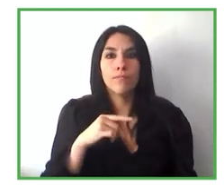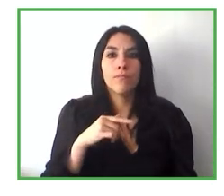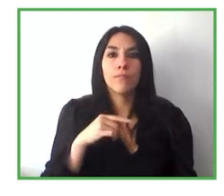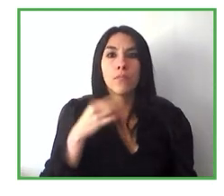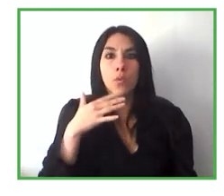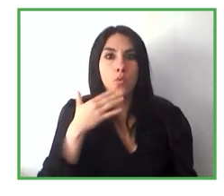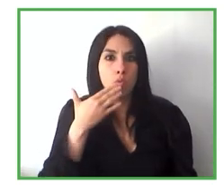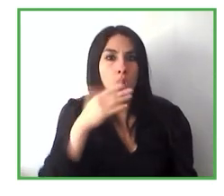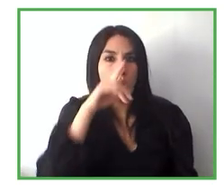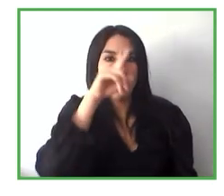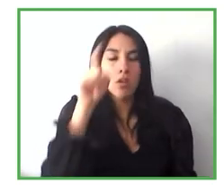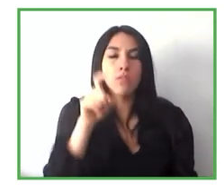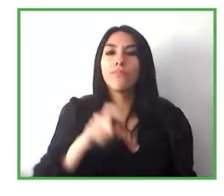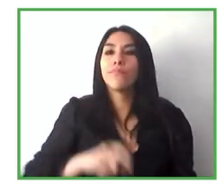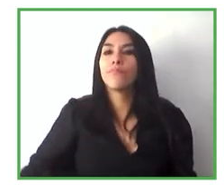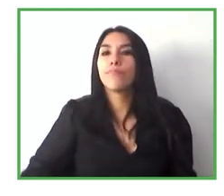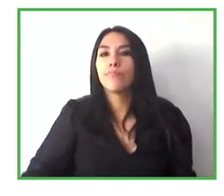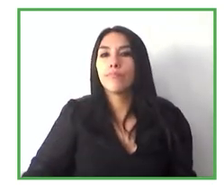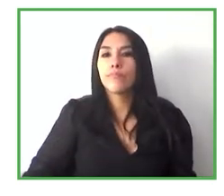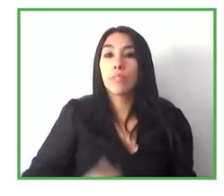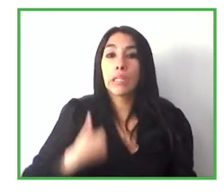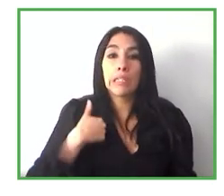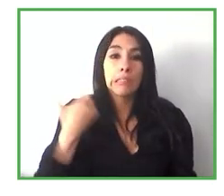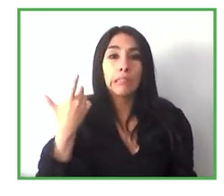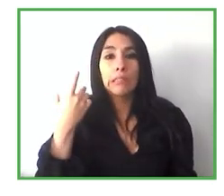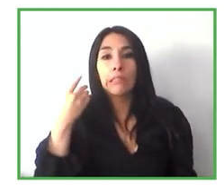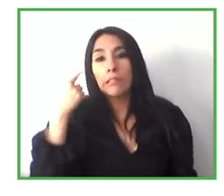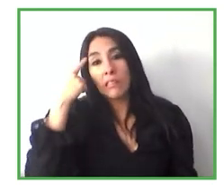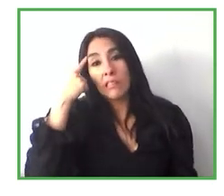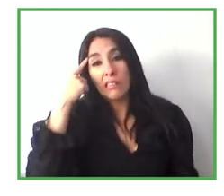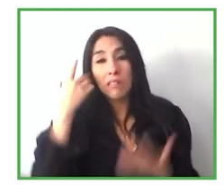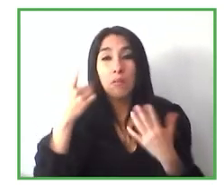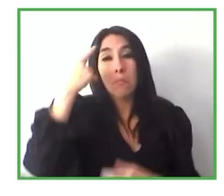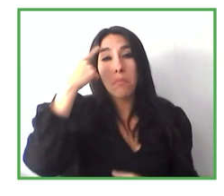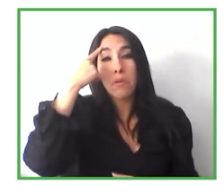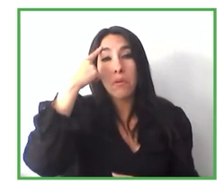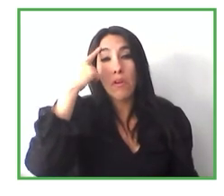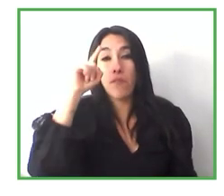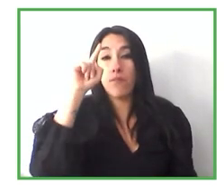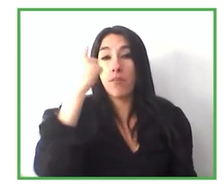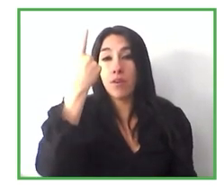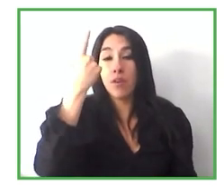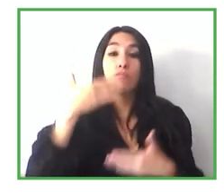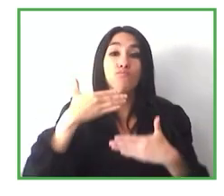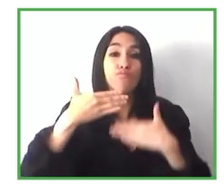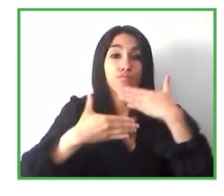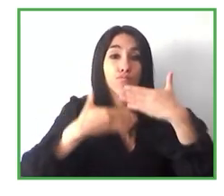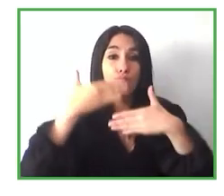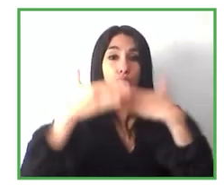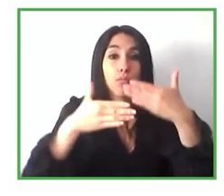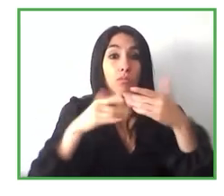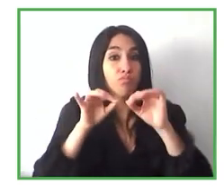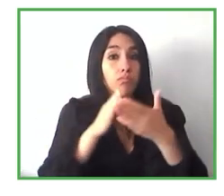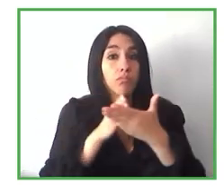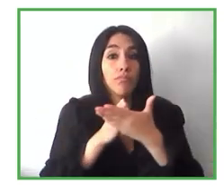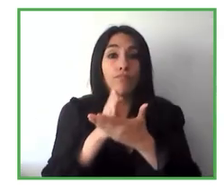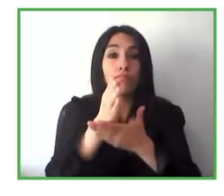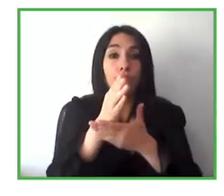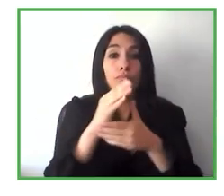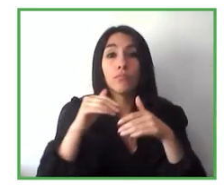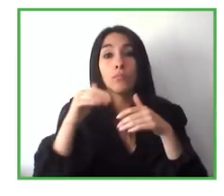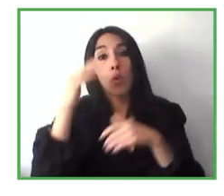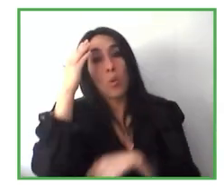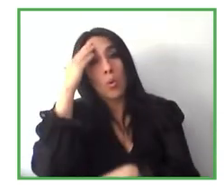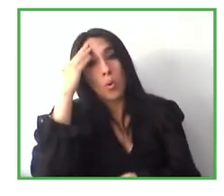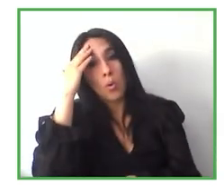primero que nada es el proceso al principio de conocer el cliente bien, es muy